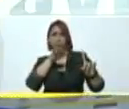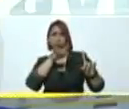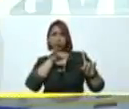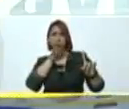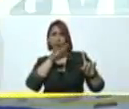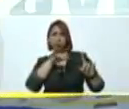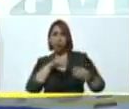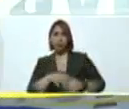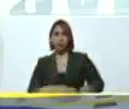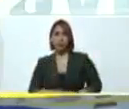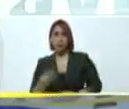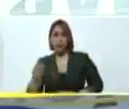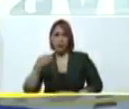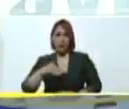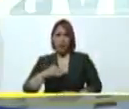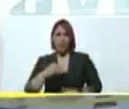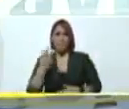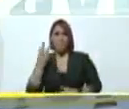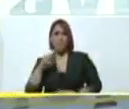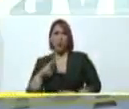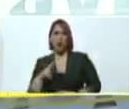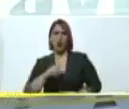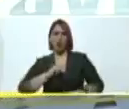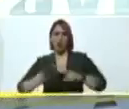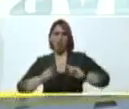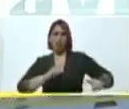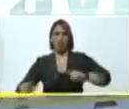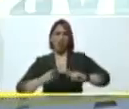y ellos agregan por el régimen de Maduro,